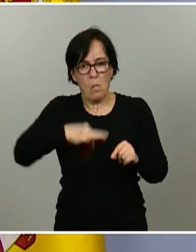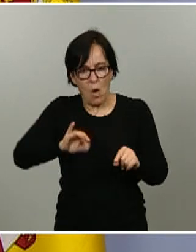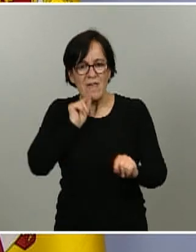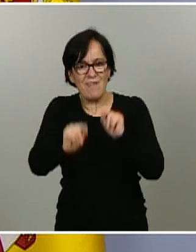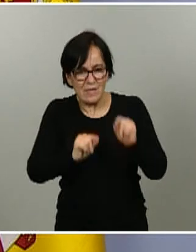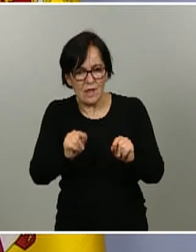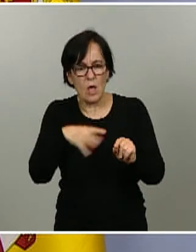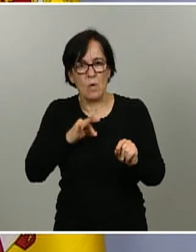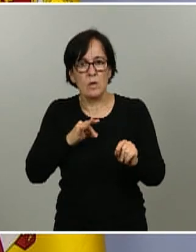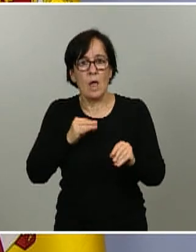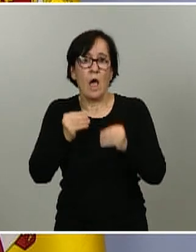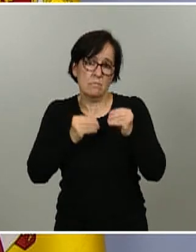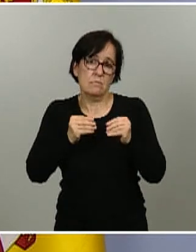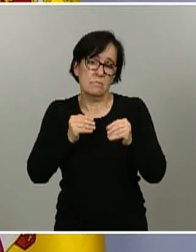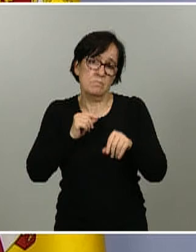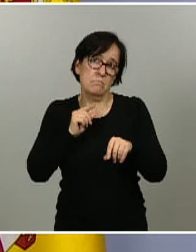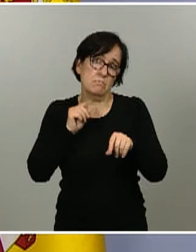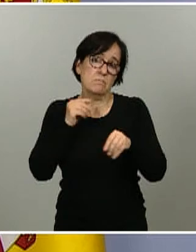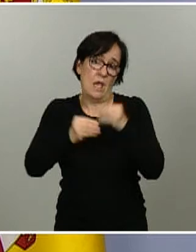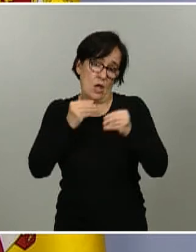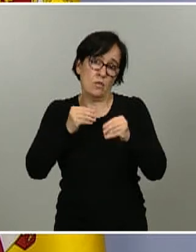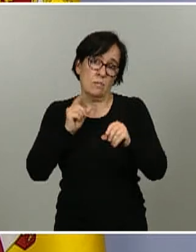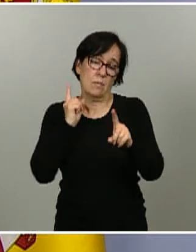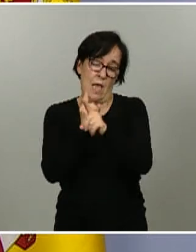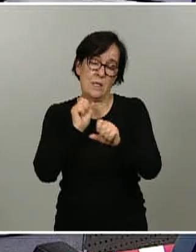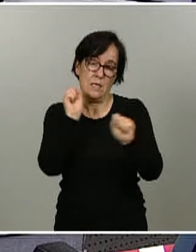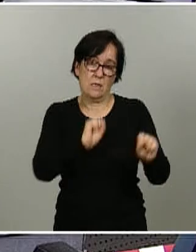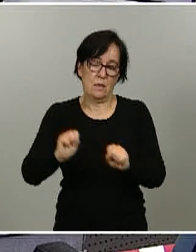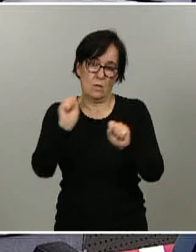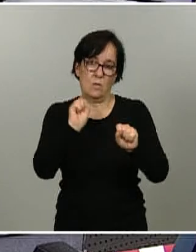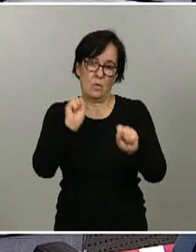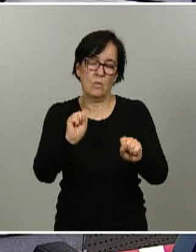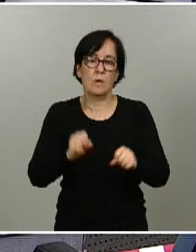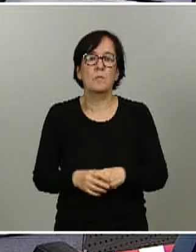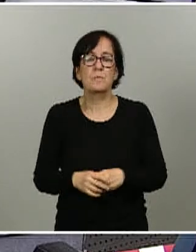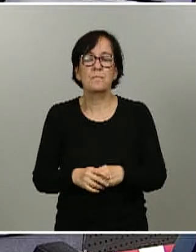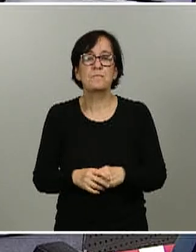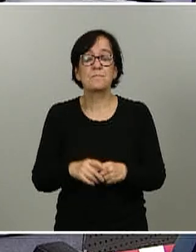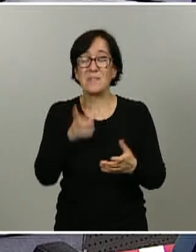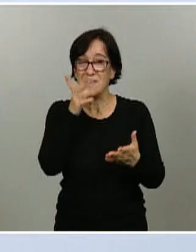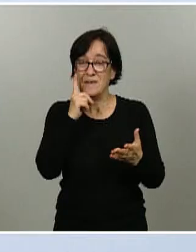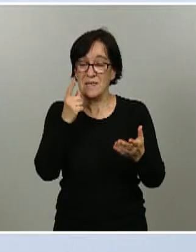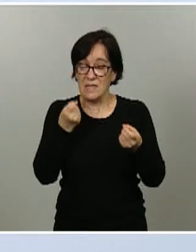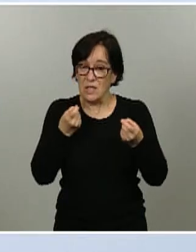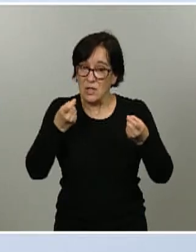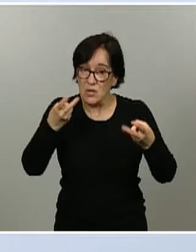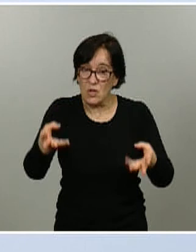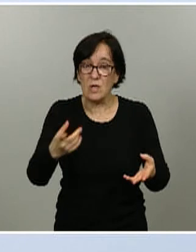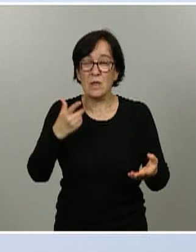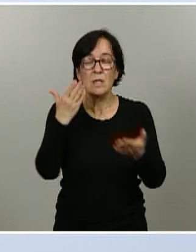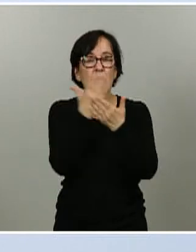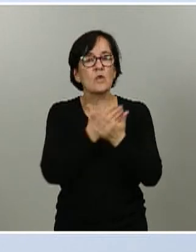desarrollado anticuerpos yo simplemente añadir que en grandes números creo que el estudio permite